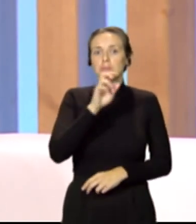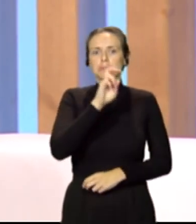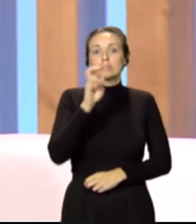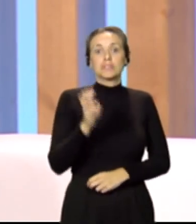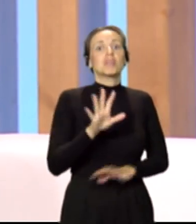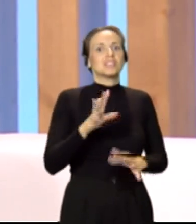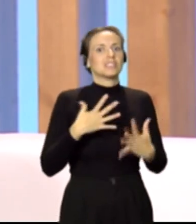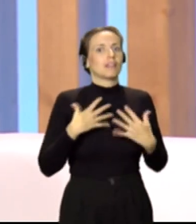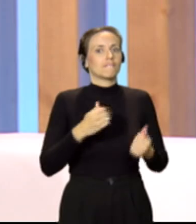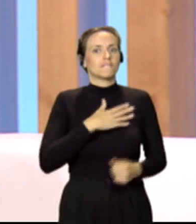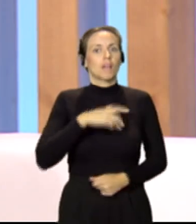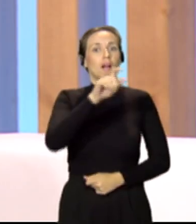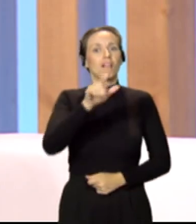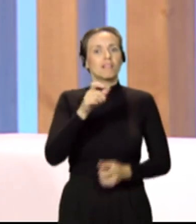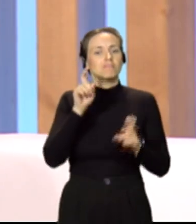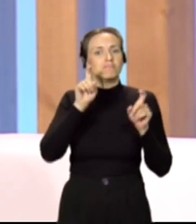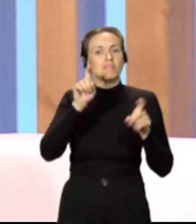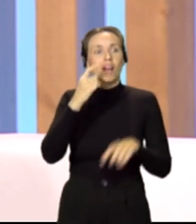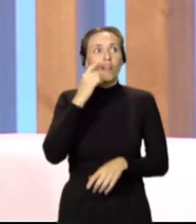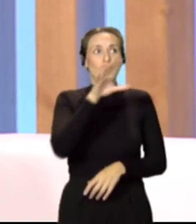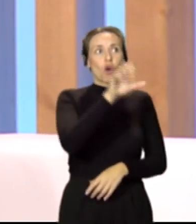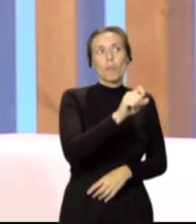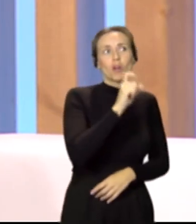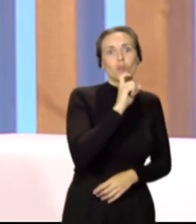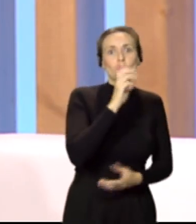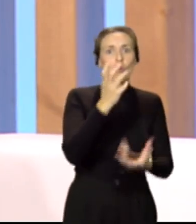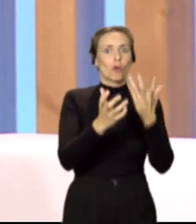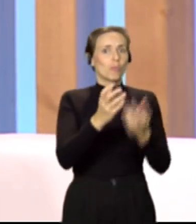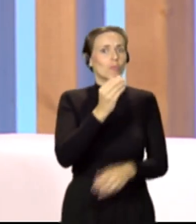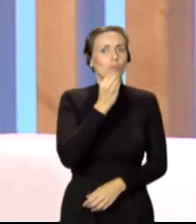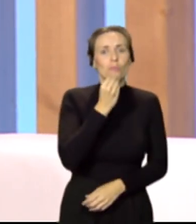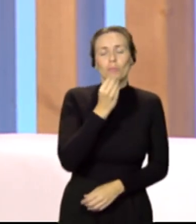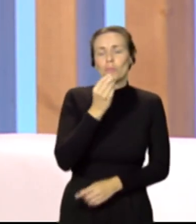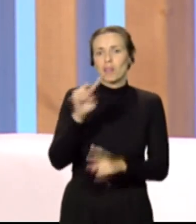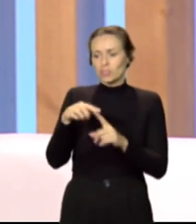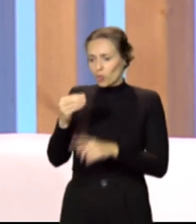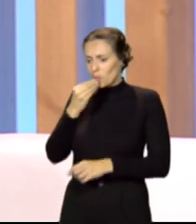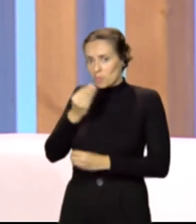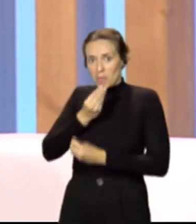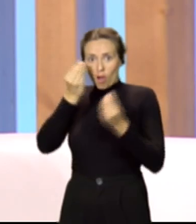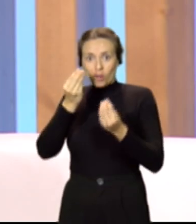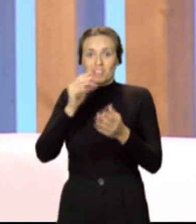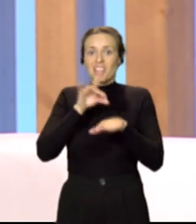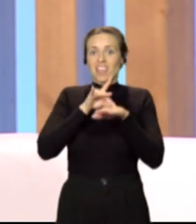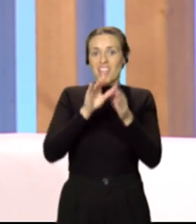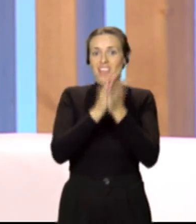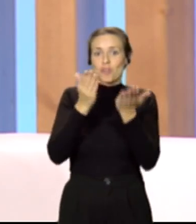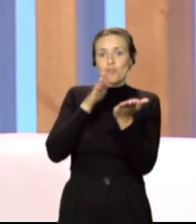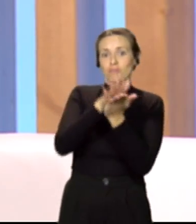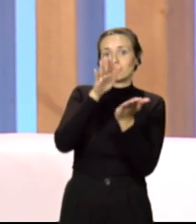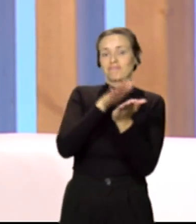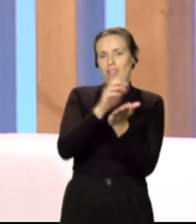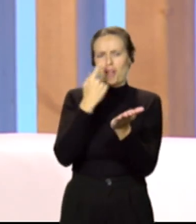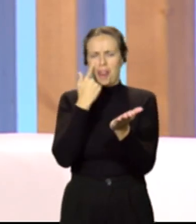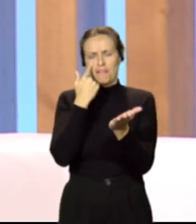Sanidad quiere enseñar a la población a comprar, a cocinar y en definitiva comer mejor. Han publicado una guía, que enseguida la van a ver, titulada Descubre la